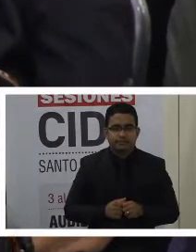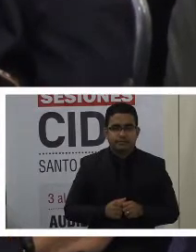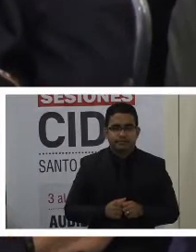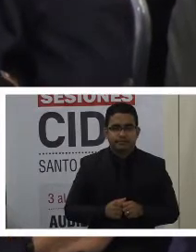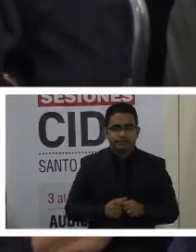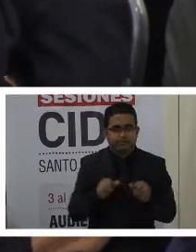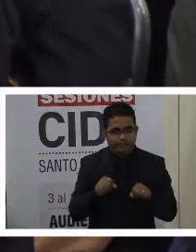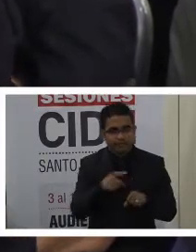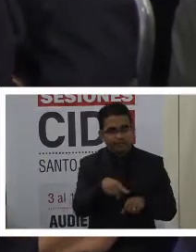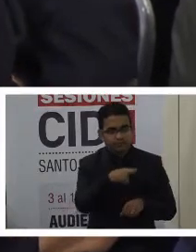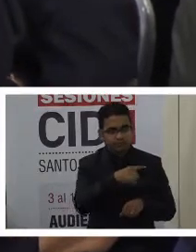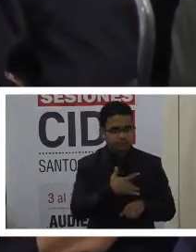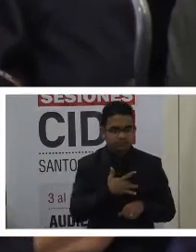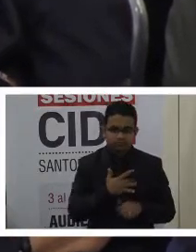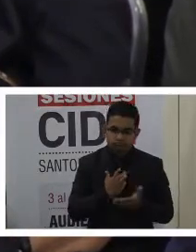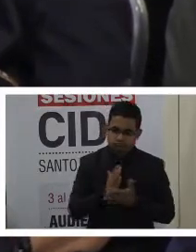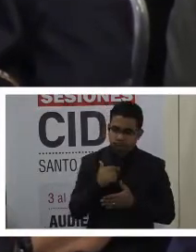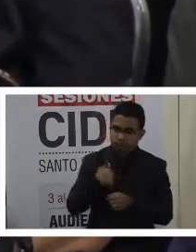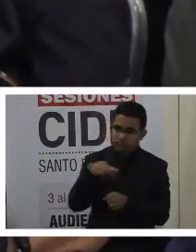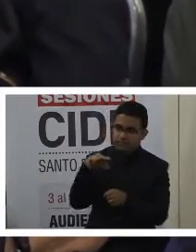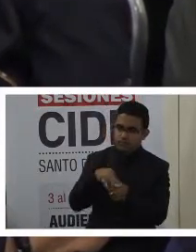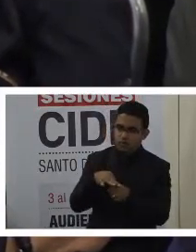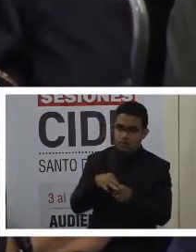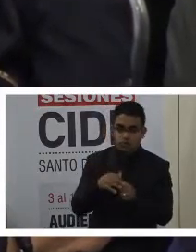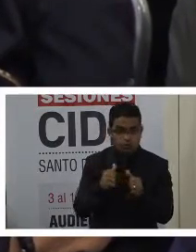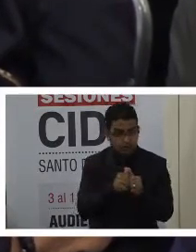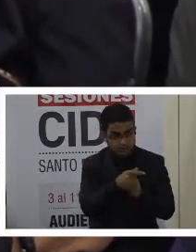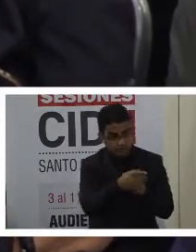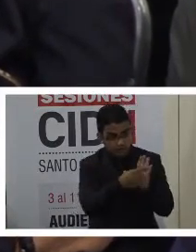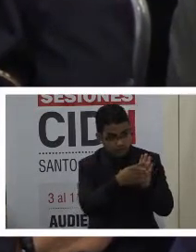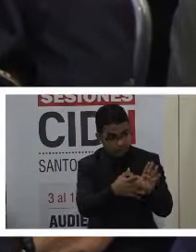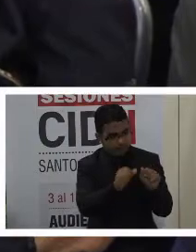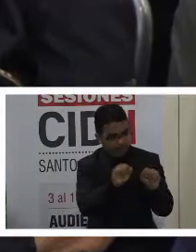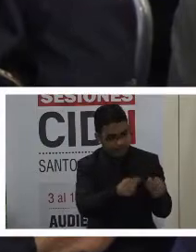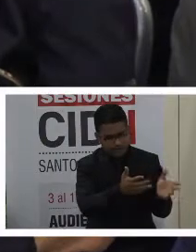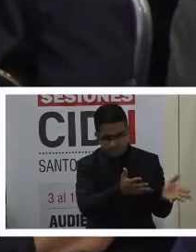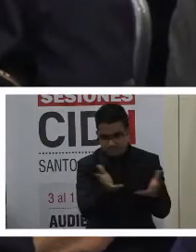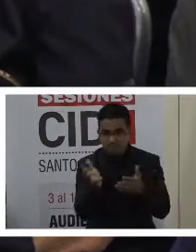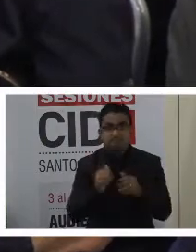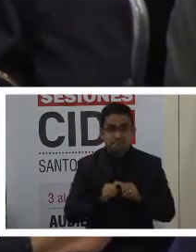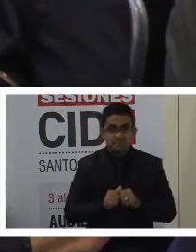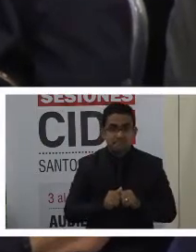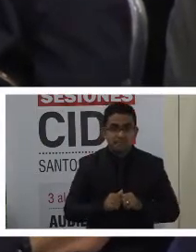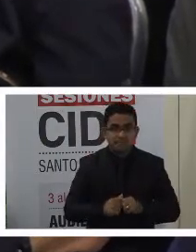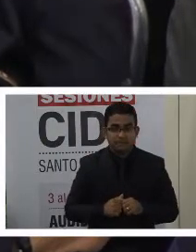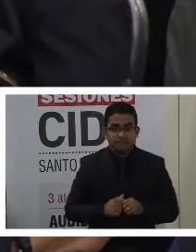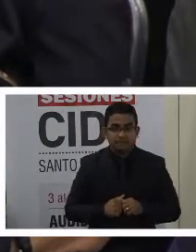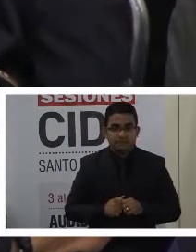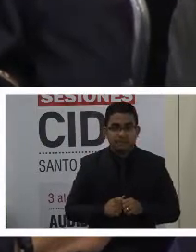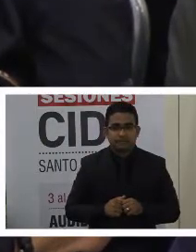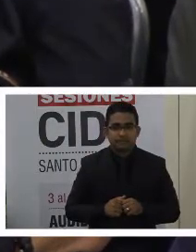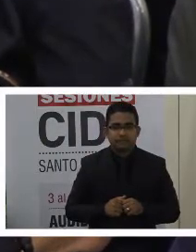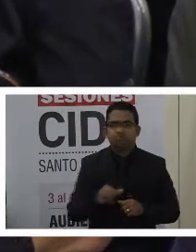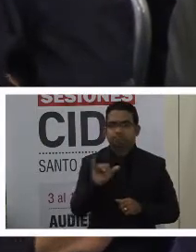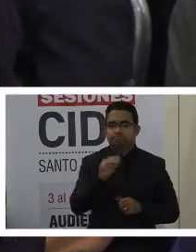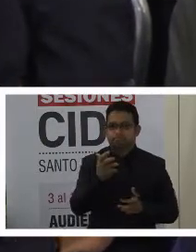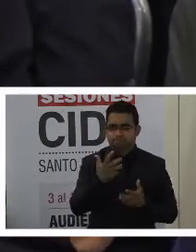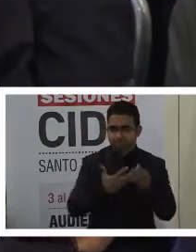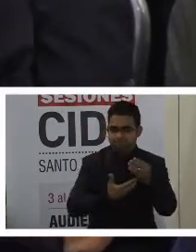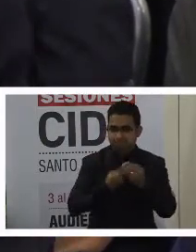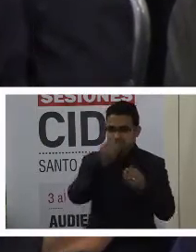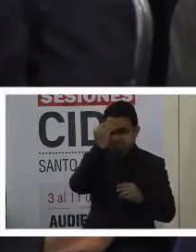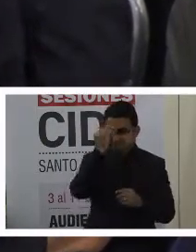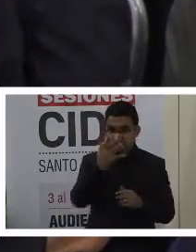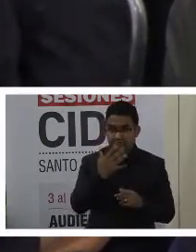ejercicio del voto de las personas con discapacidad. Yo también quería comentar, que